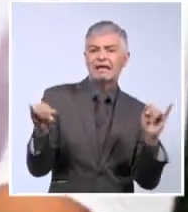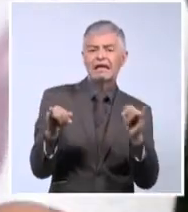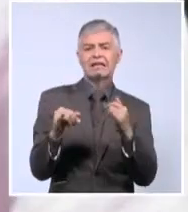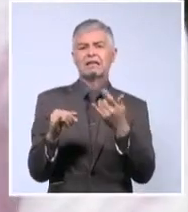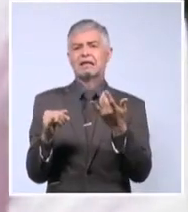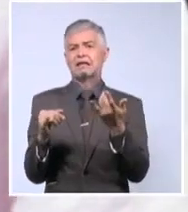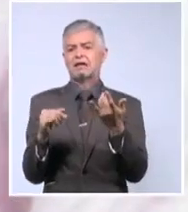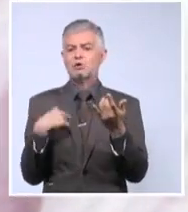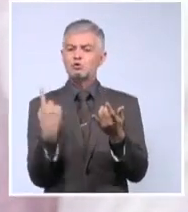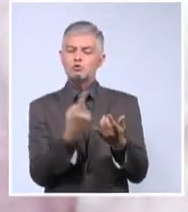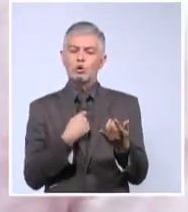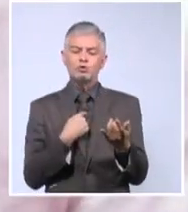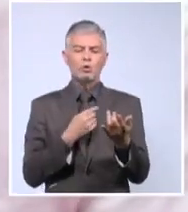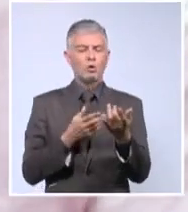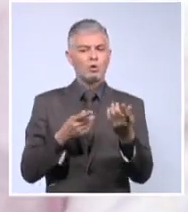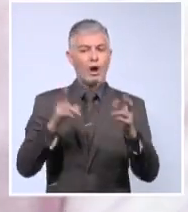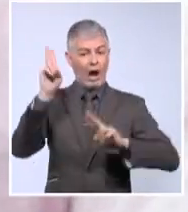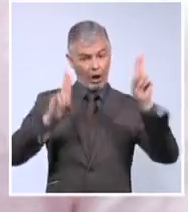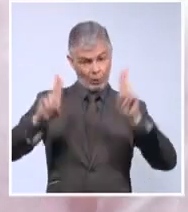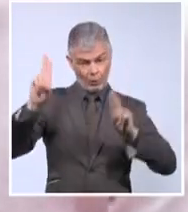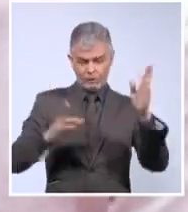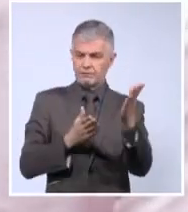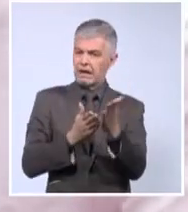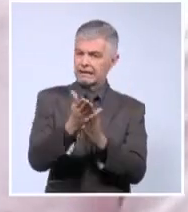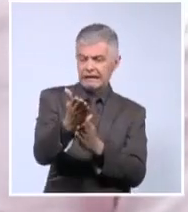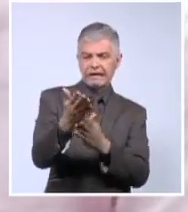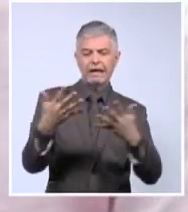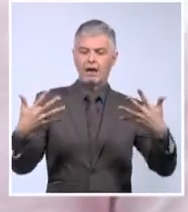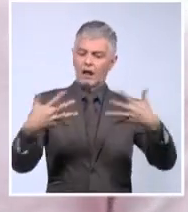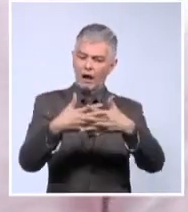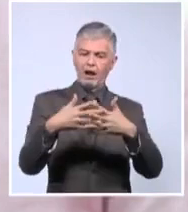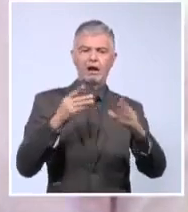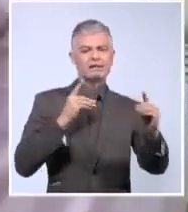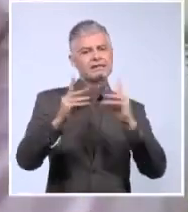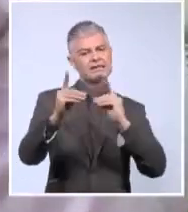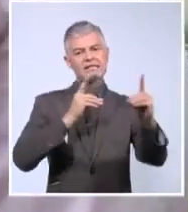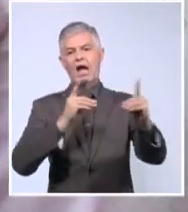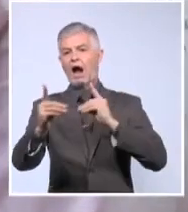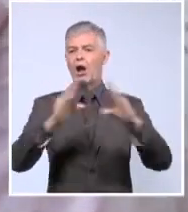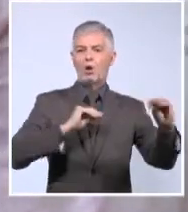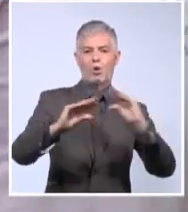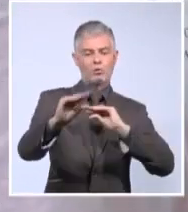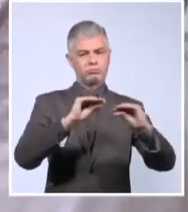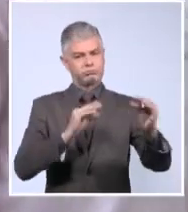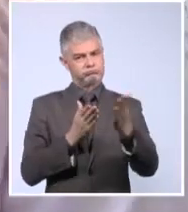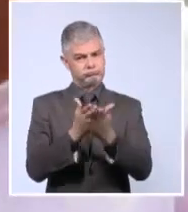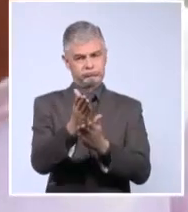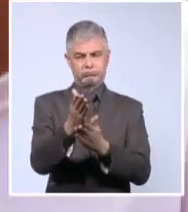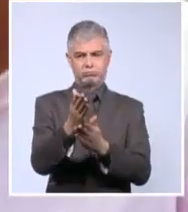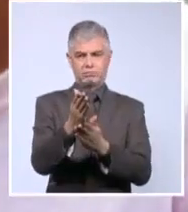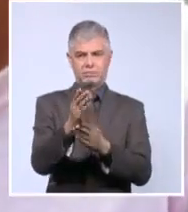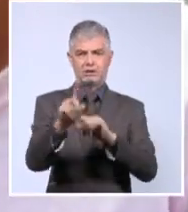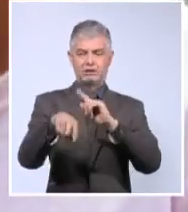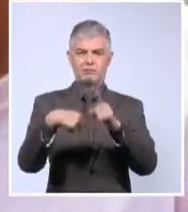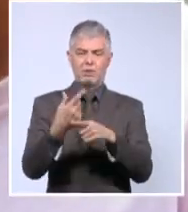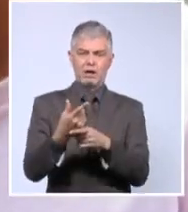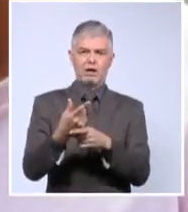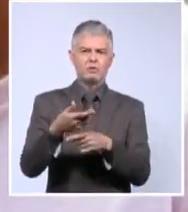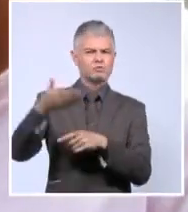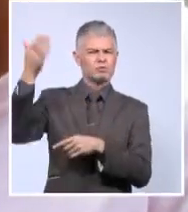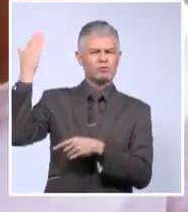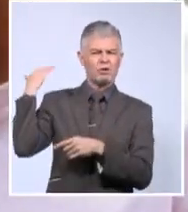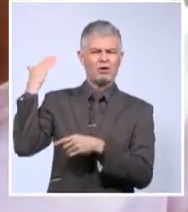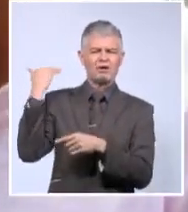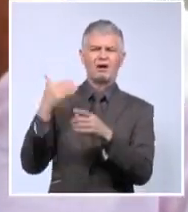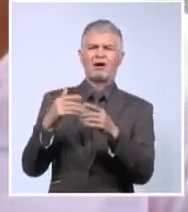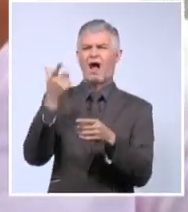mantener el vínculo y el diálogo para solucionar estos problemas. Digo, las 2 de abril, fuimos convocados por